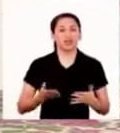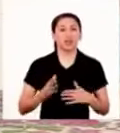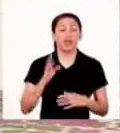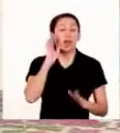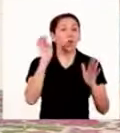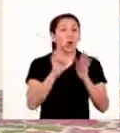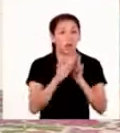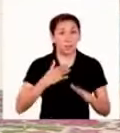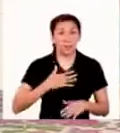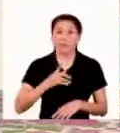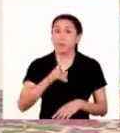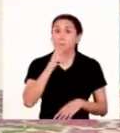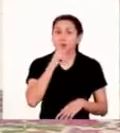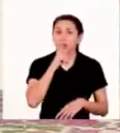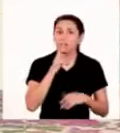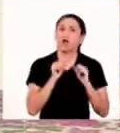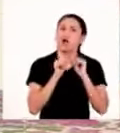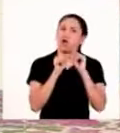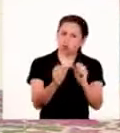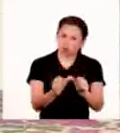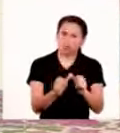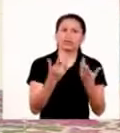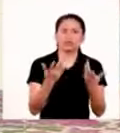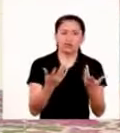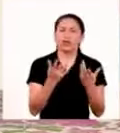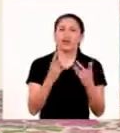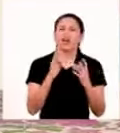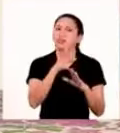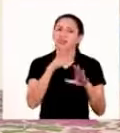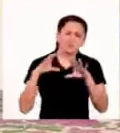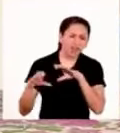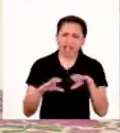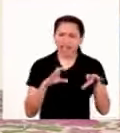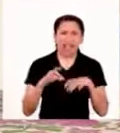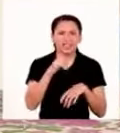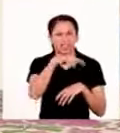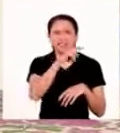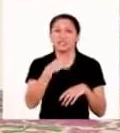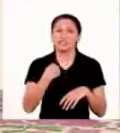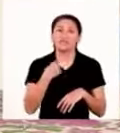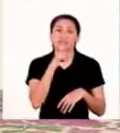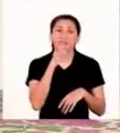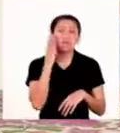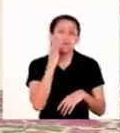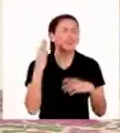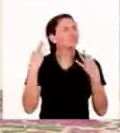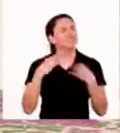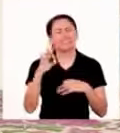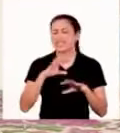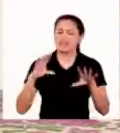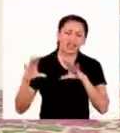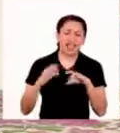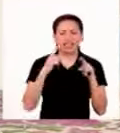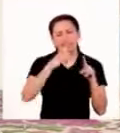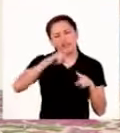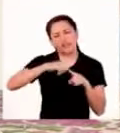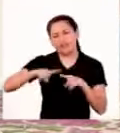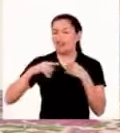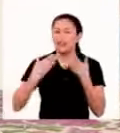Por ejemplo, mis papás todavía realizan diferentes actividades que disfrutan hacer. Uy, son bien activos mis viejitos.